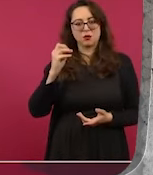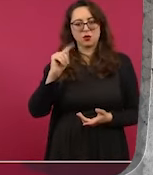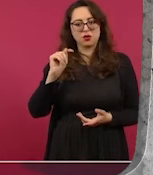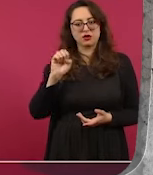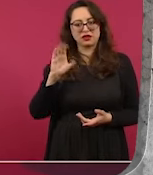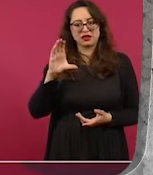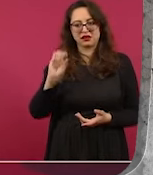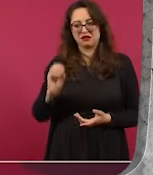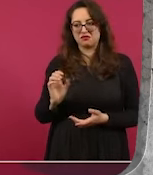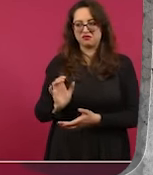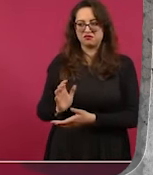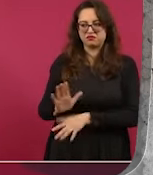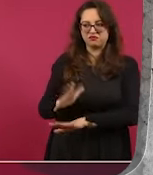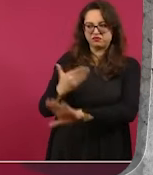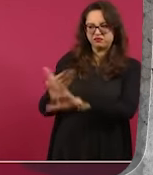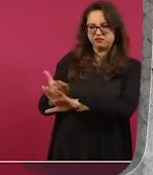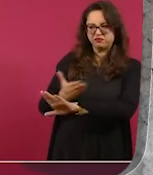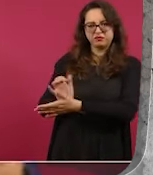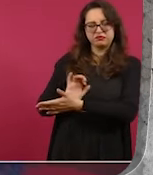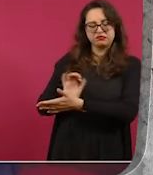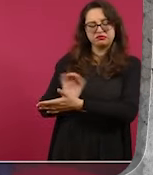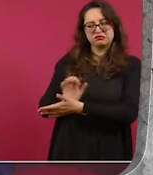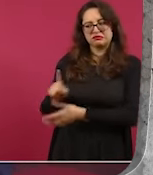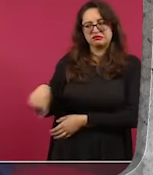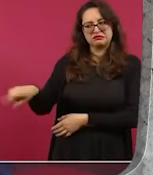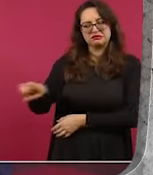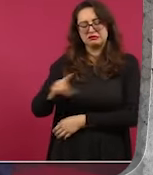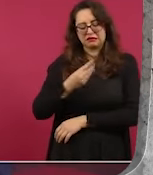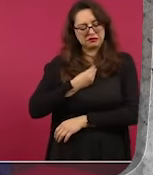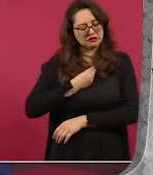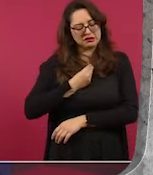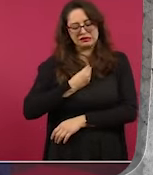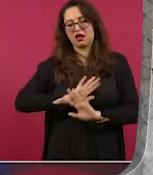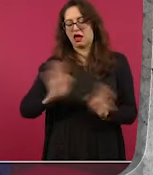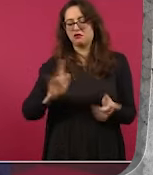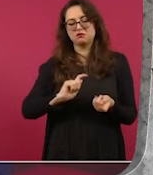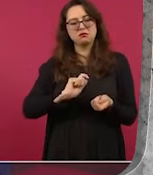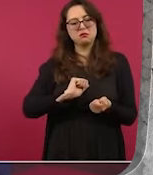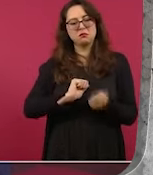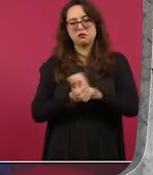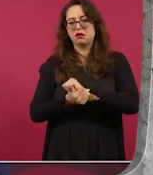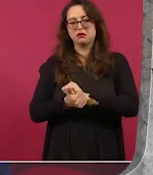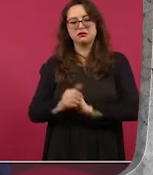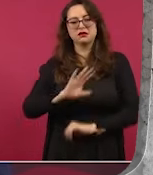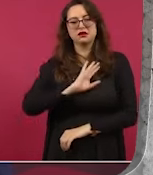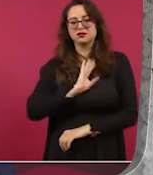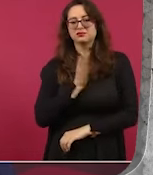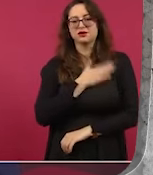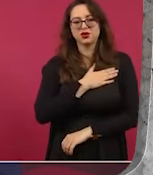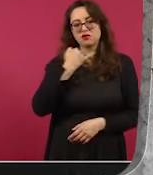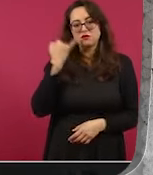abandonaron la lengua. Entonces,